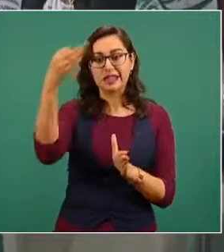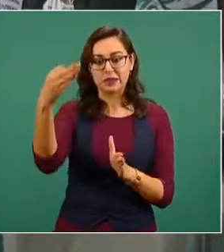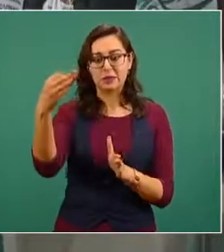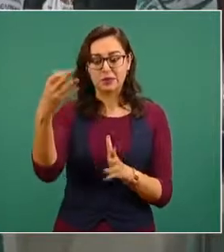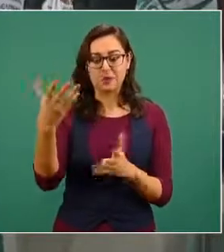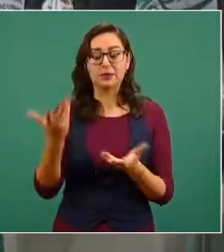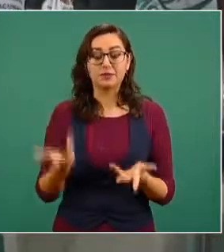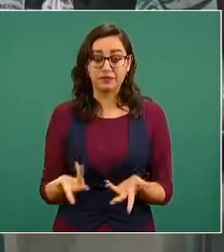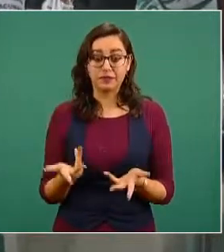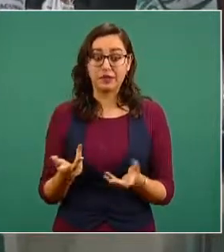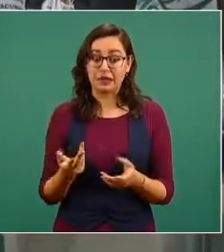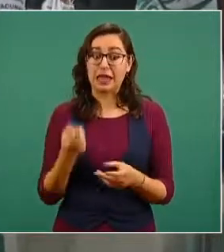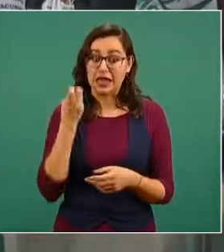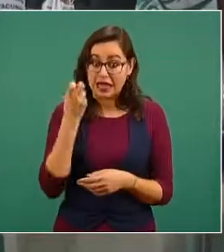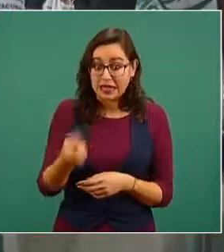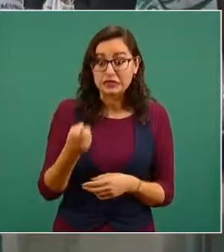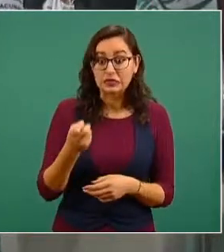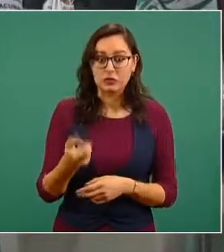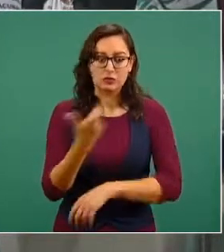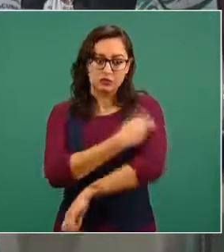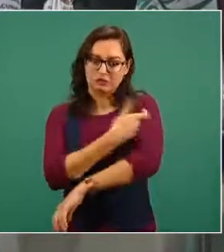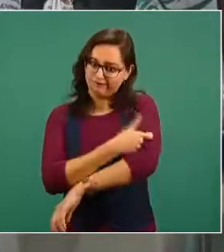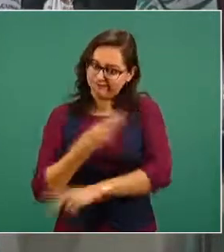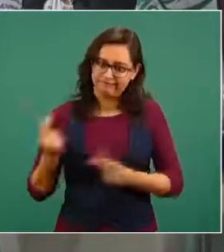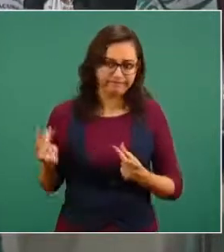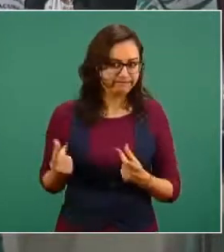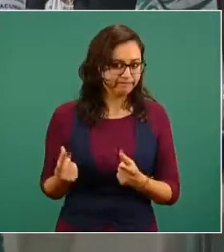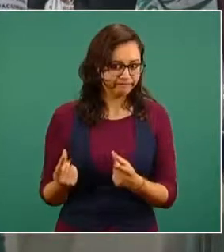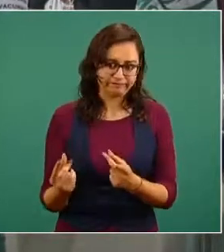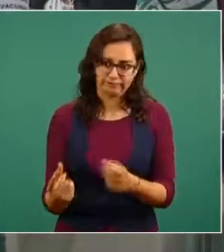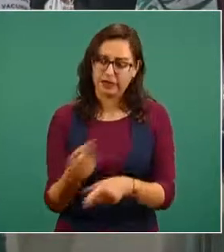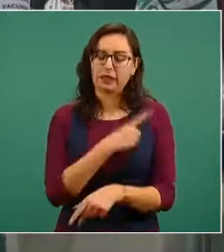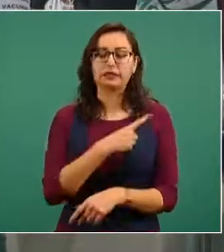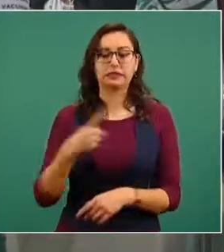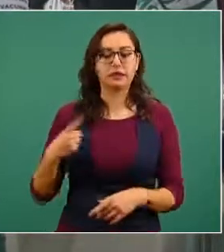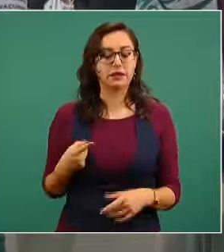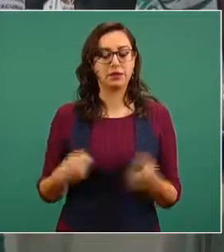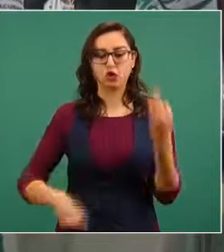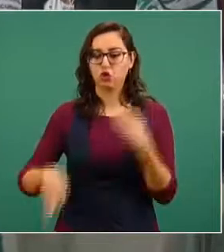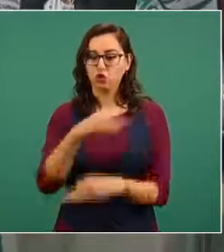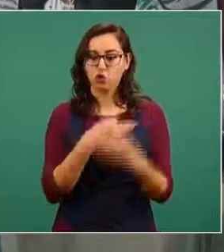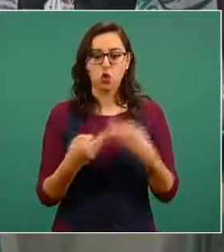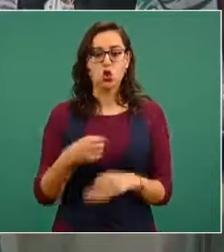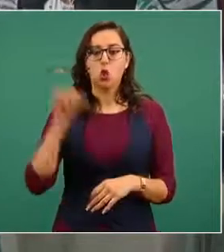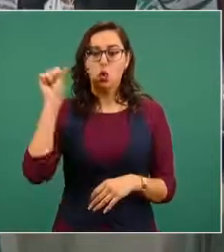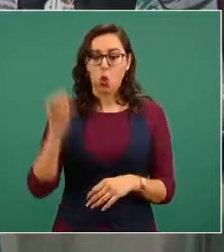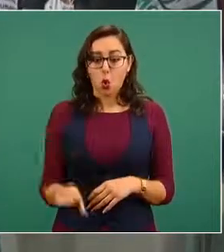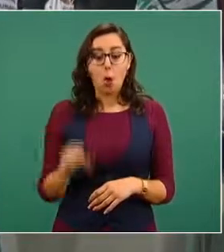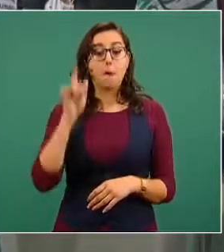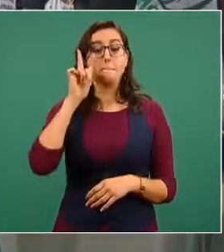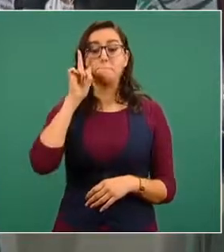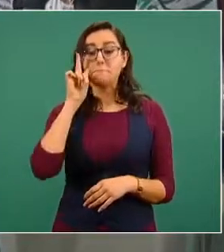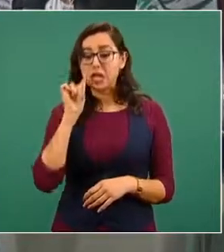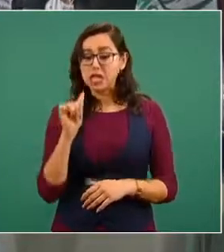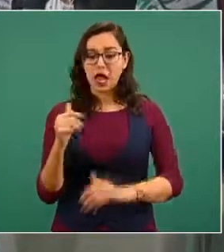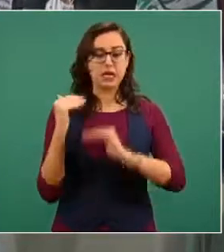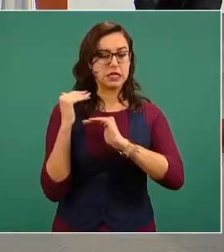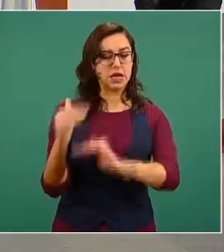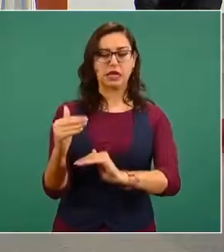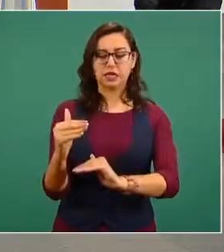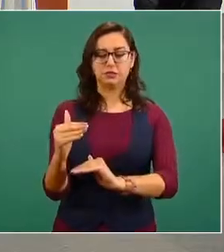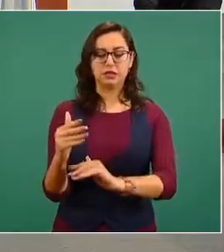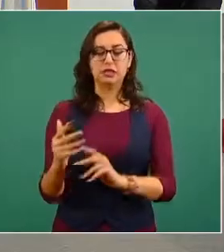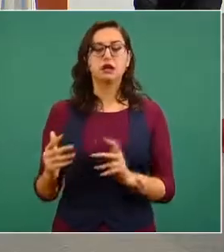temperaturas. Entonces, tenemos que aplicar toda la vacuna hoy o mañana. Ustedes,